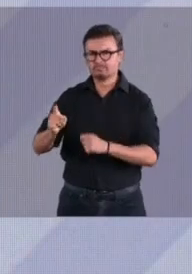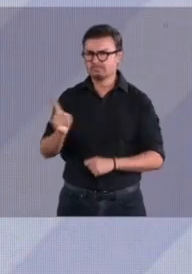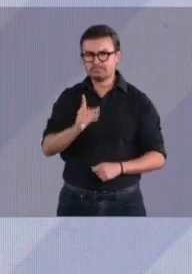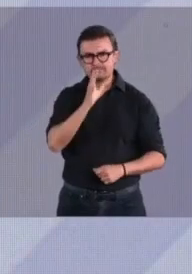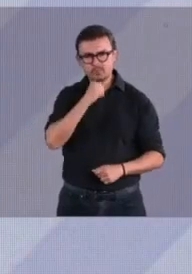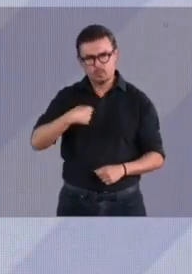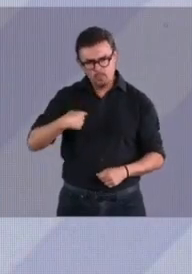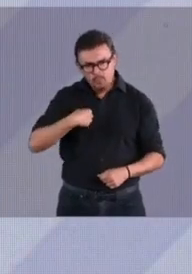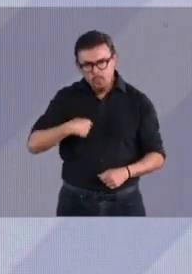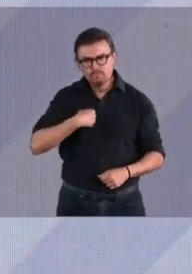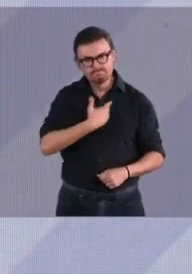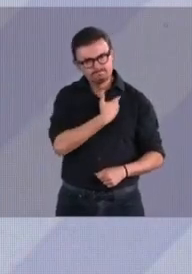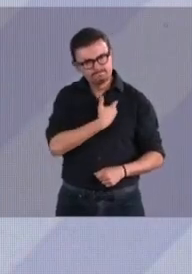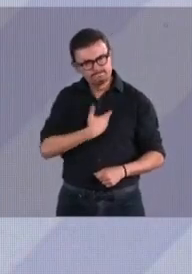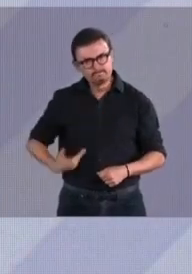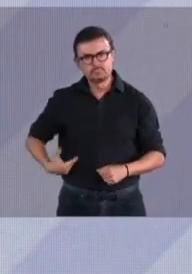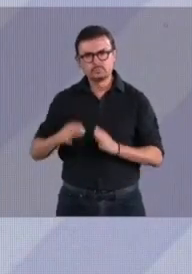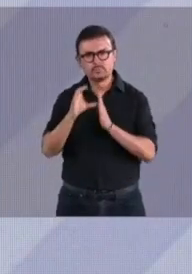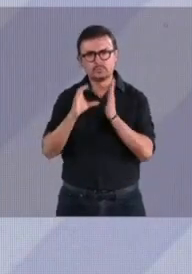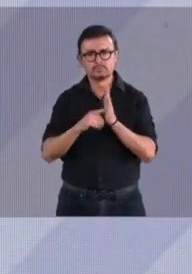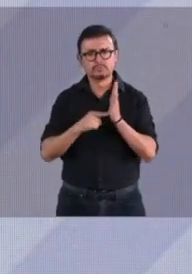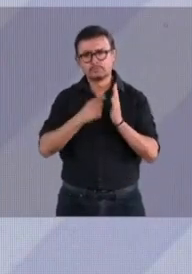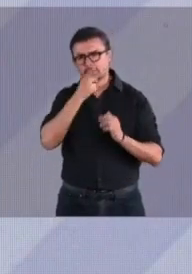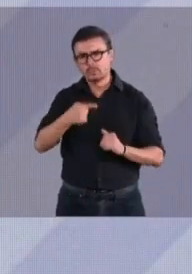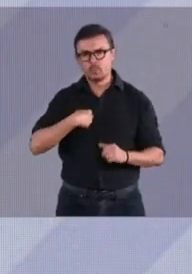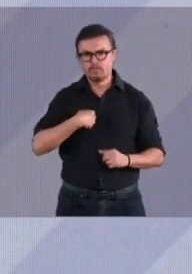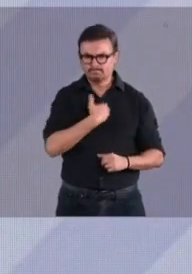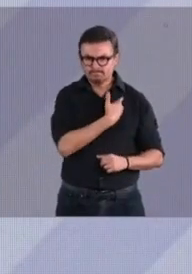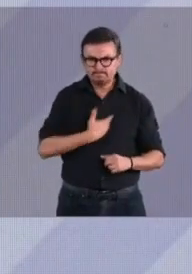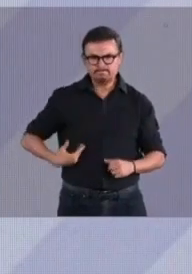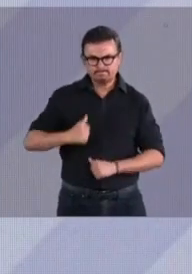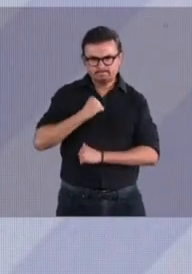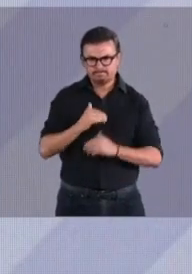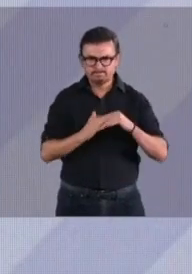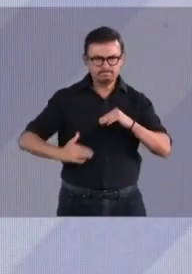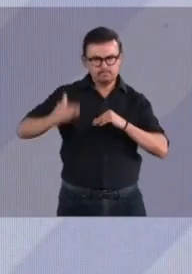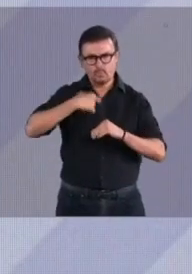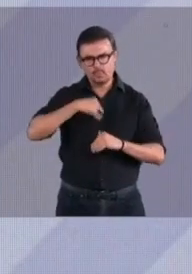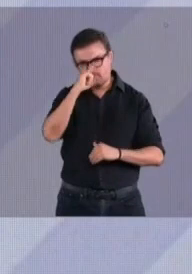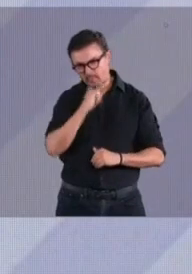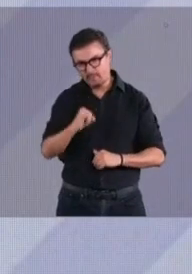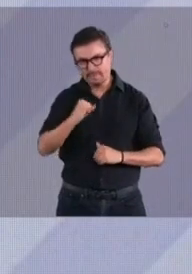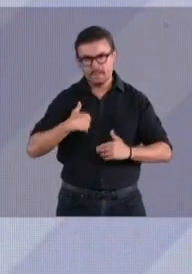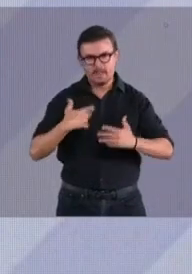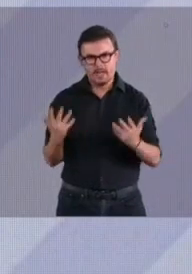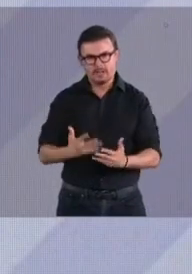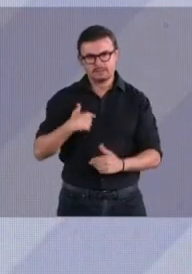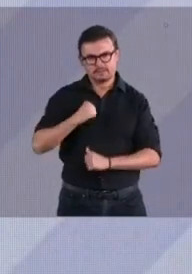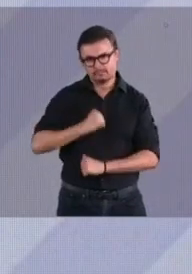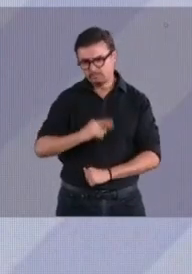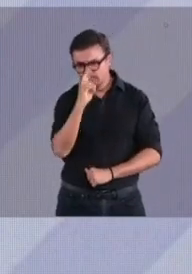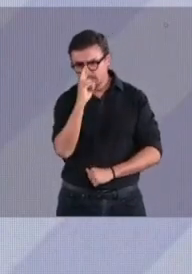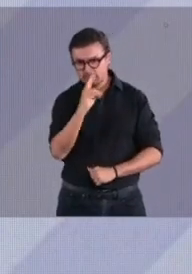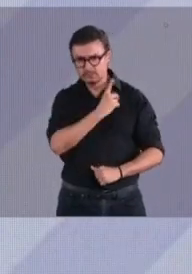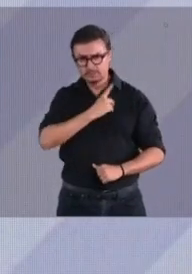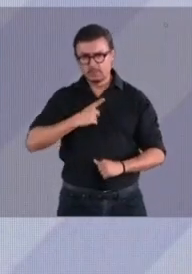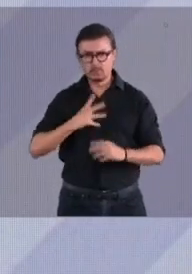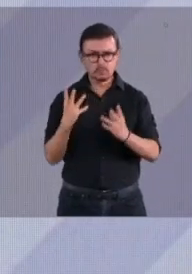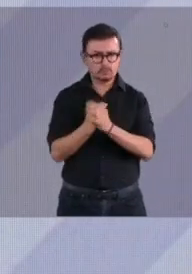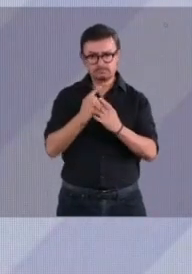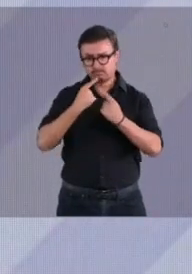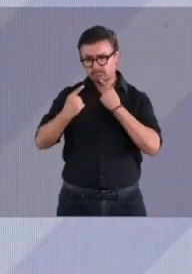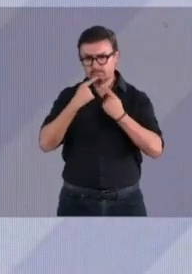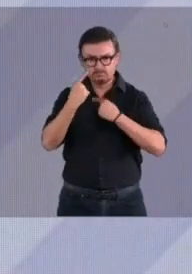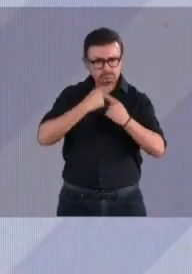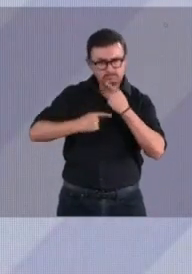República es el comandante supremo de las Fuerzas Armadas. Por eso hay que honrar a las Fuerzas Armadas y hacer una estrategia en la que por